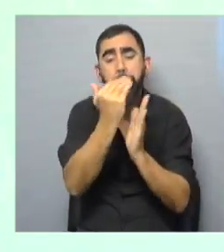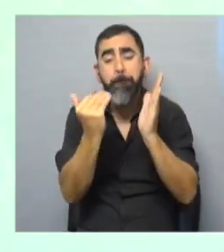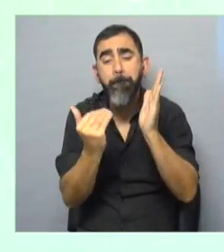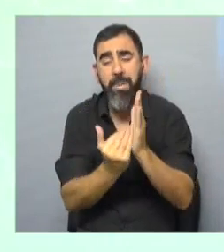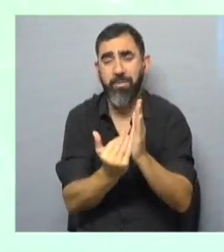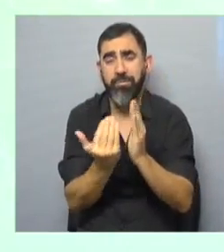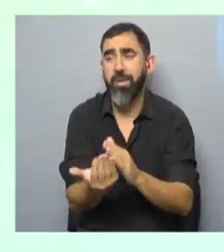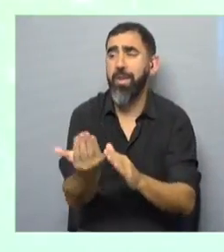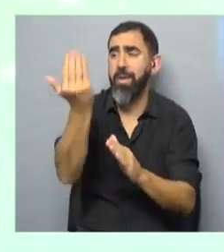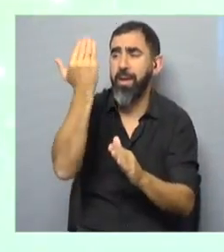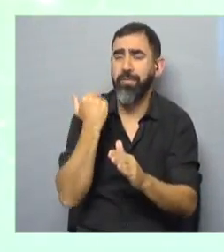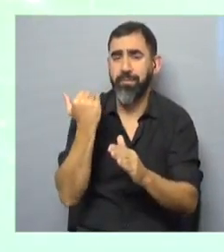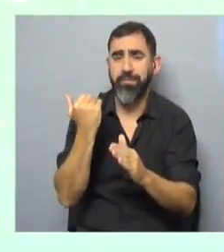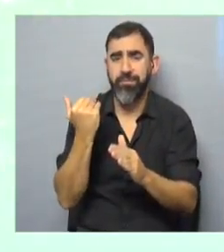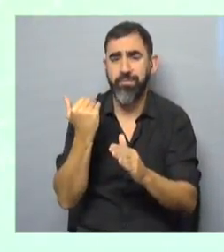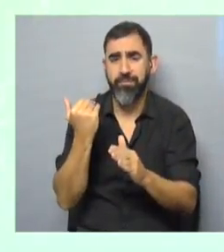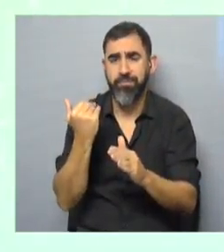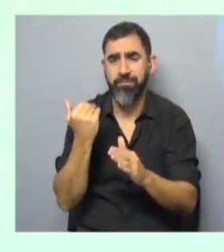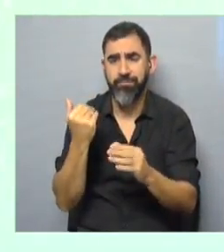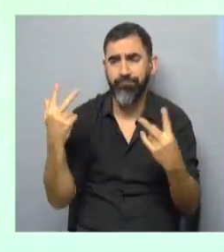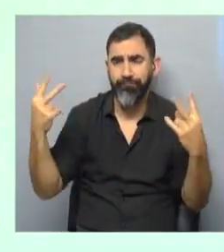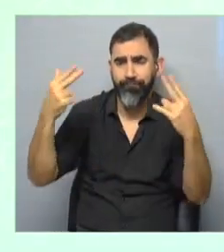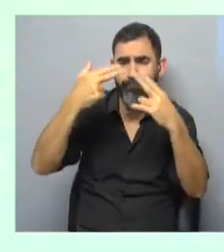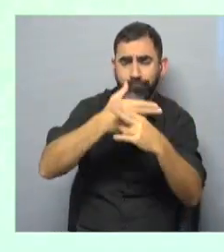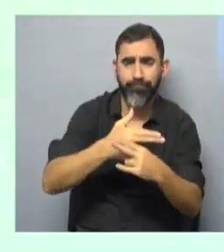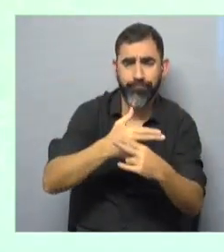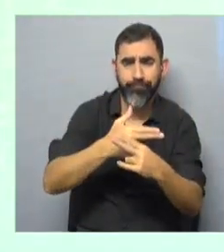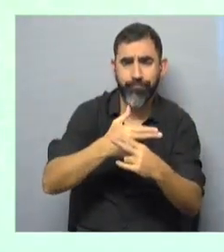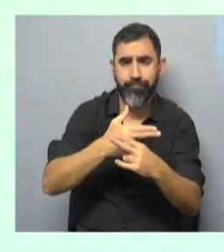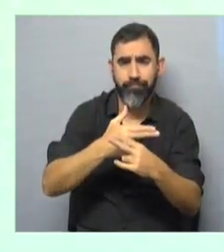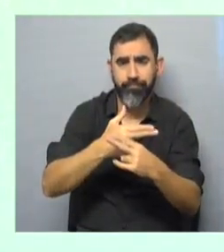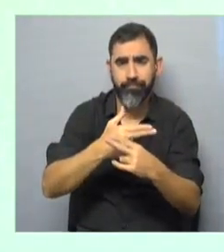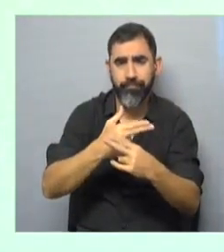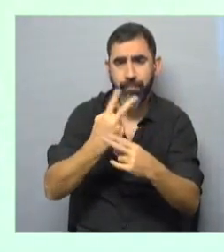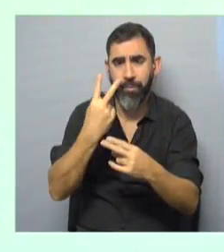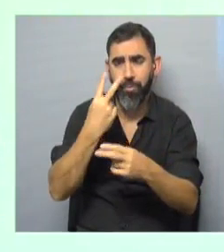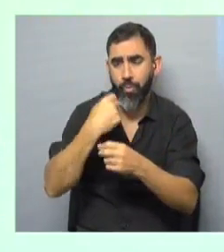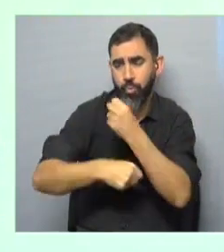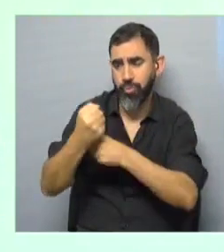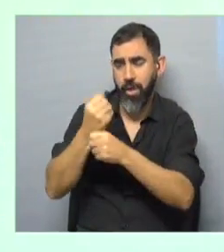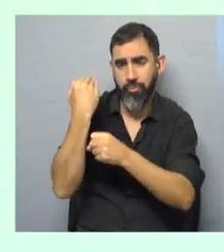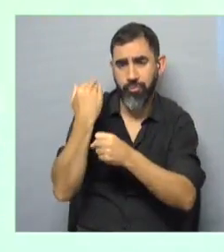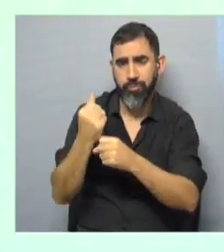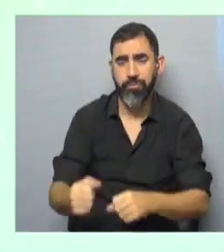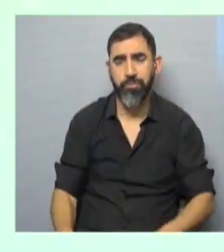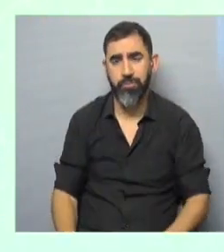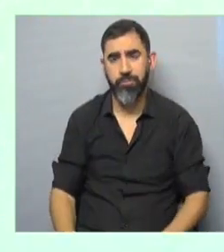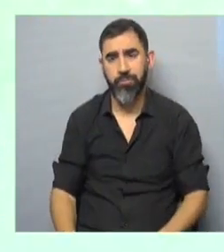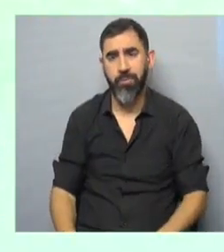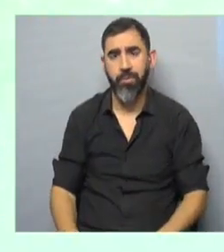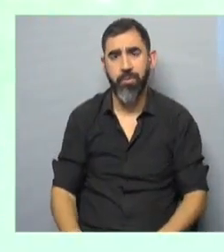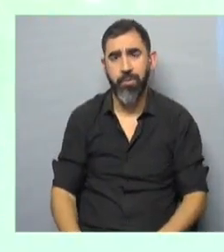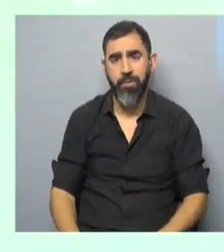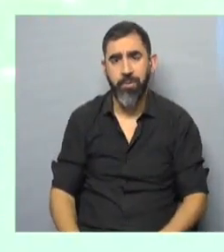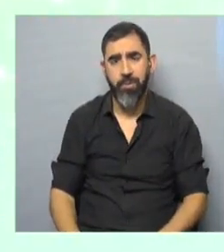incluso que todo el recorte que hubo en los años precedentes. Por lo tanto, realidad,